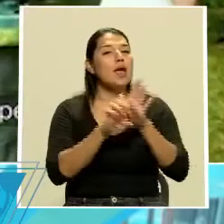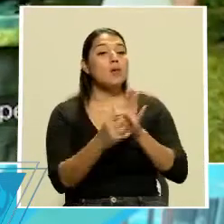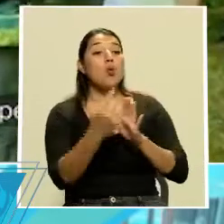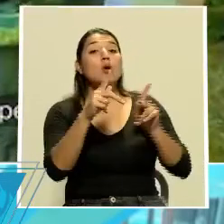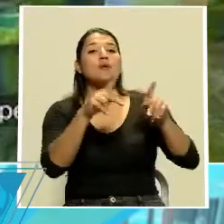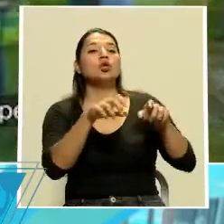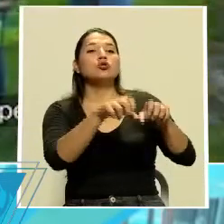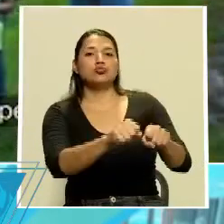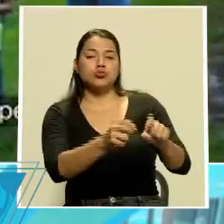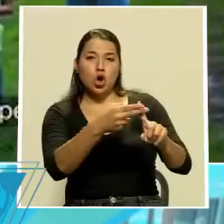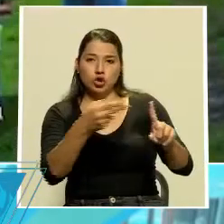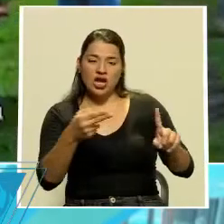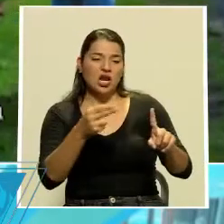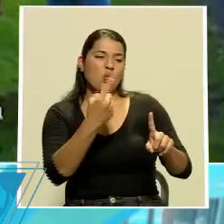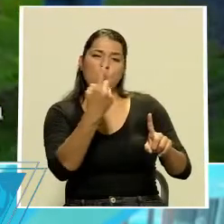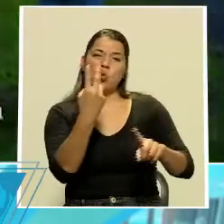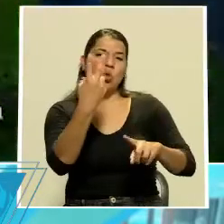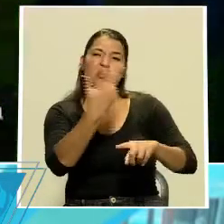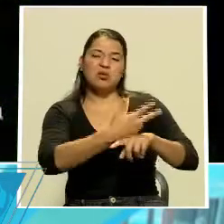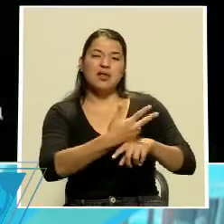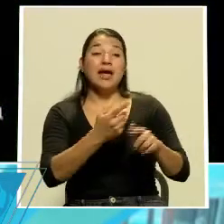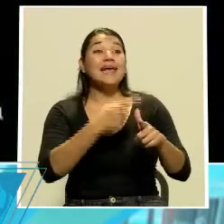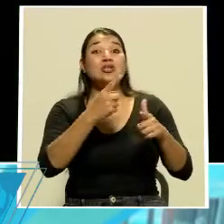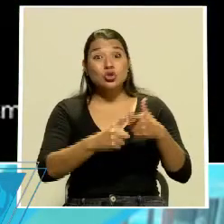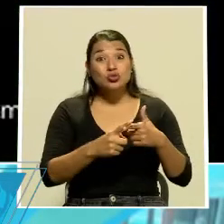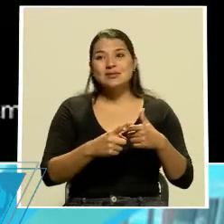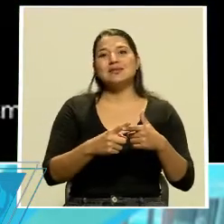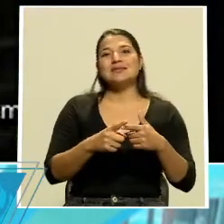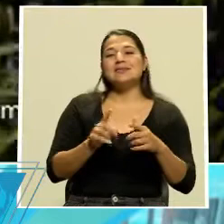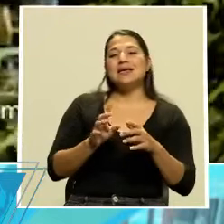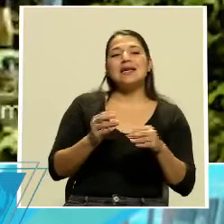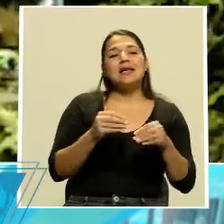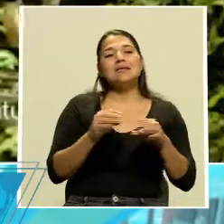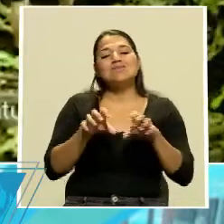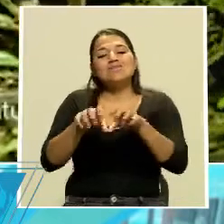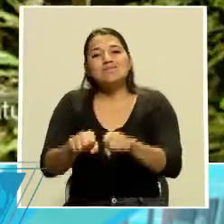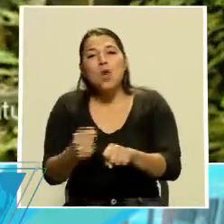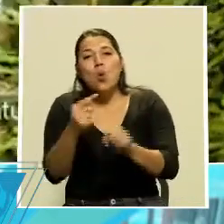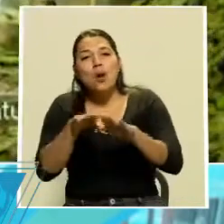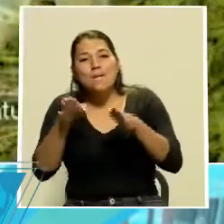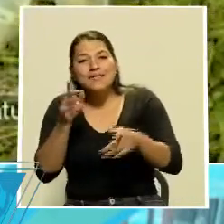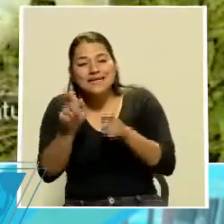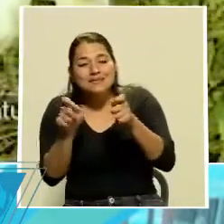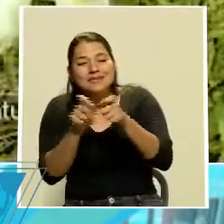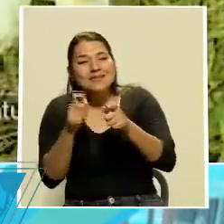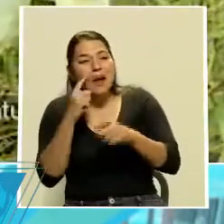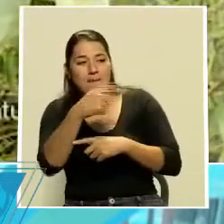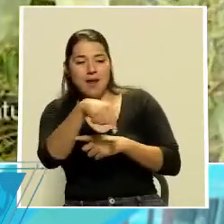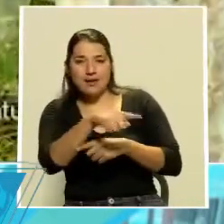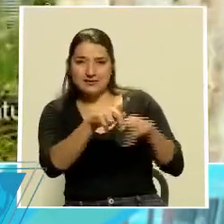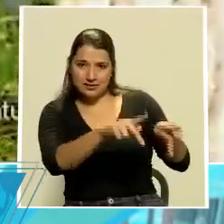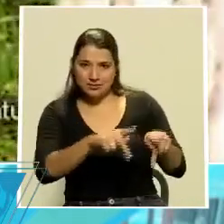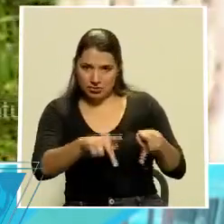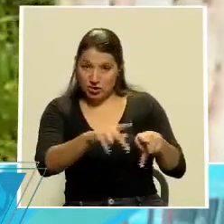alimentos. Igualmente, en la piscina tiene su sector. No todas las personas pueden usar la piscina